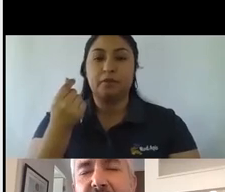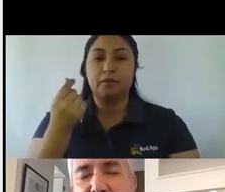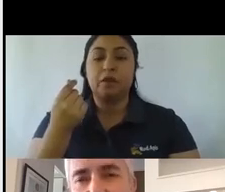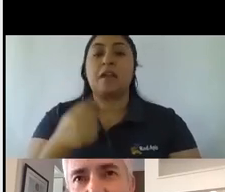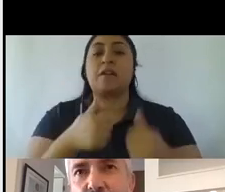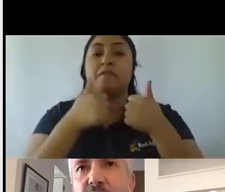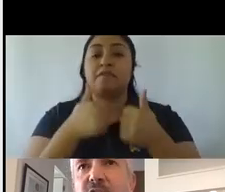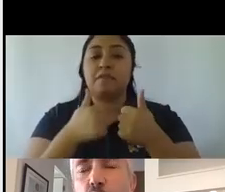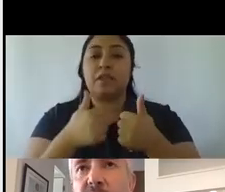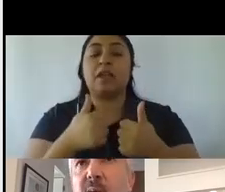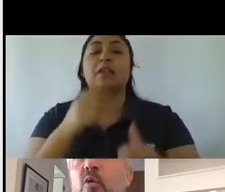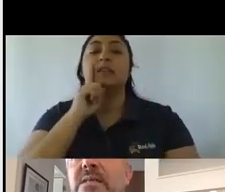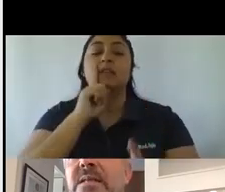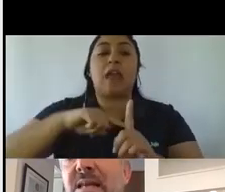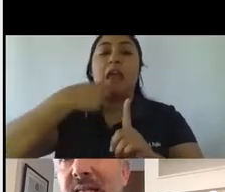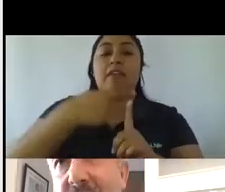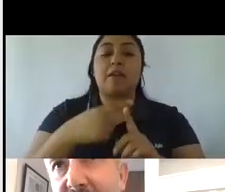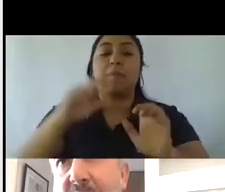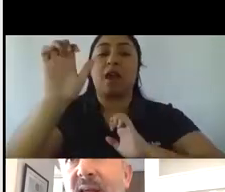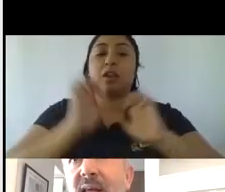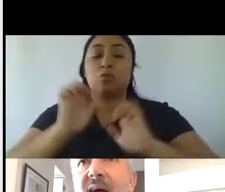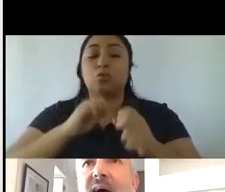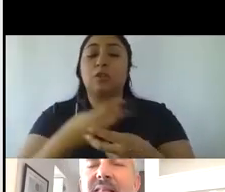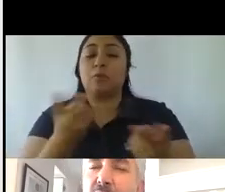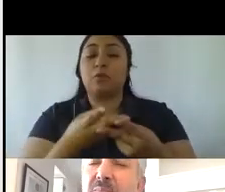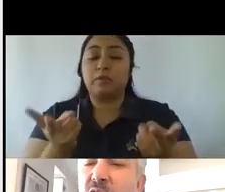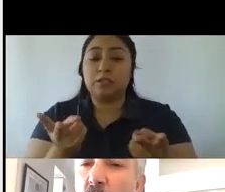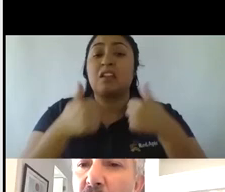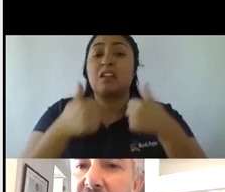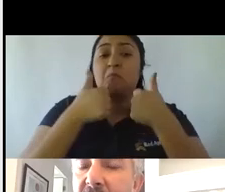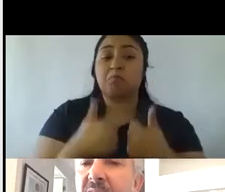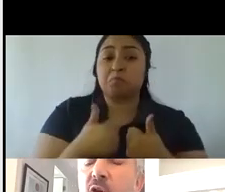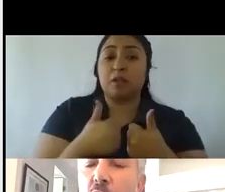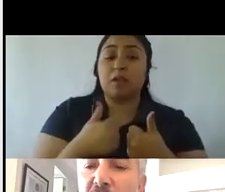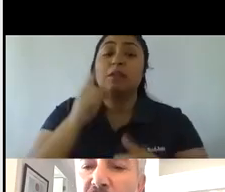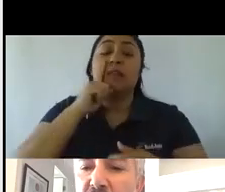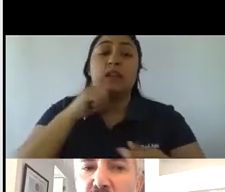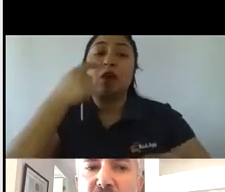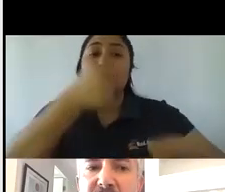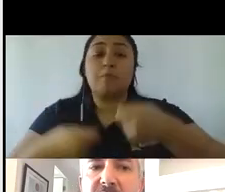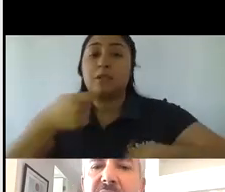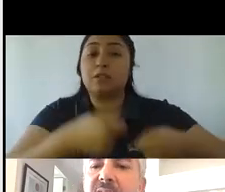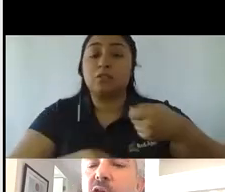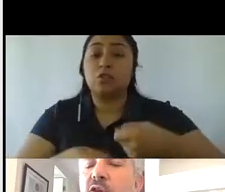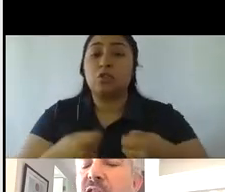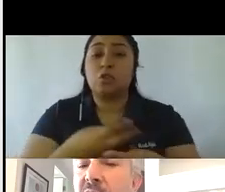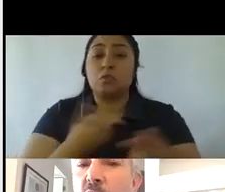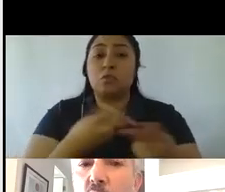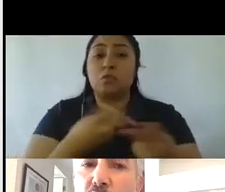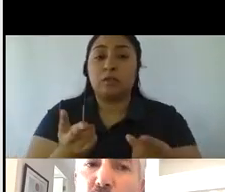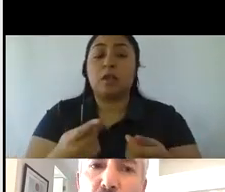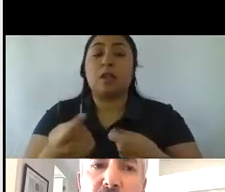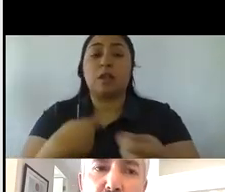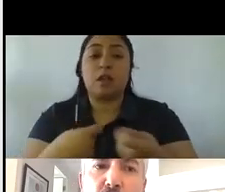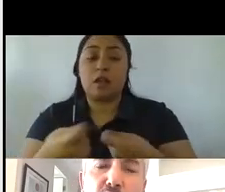además, una industria publicitaria sana, tiene una inversión publicitaria o de comunicación comercial del orden del